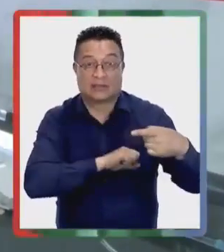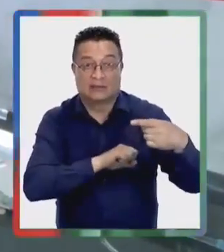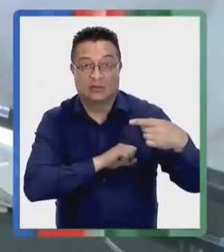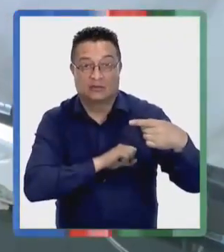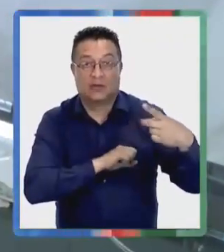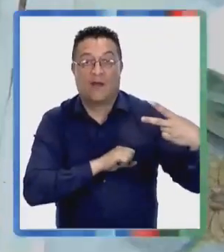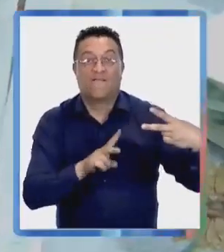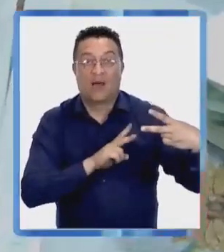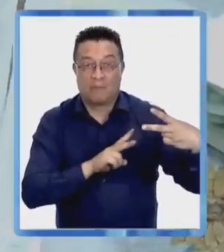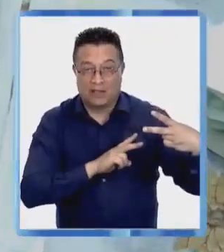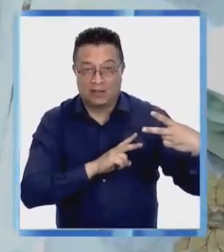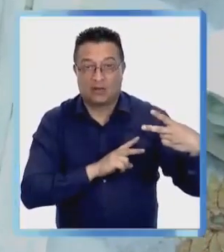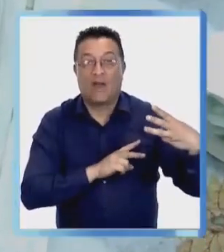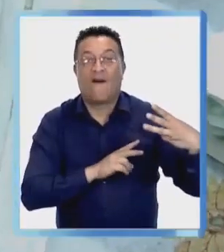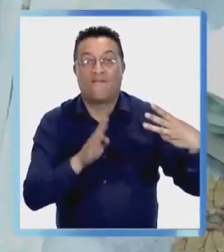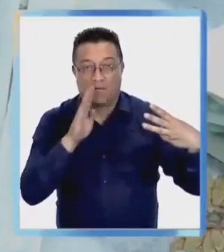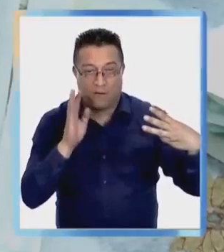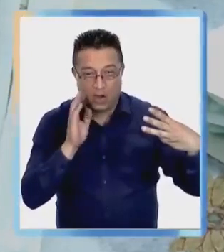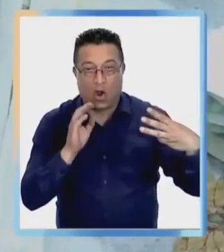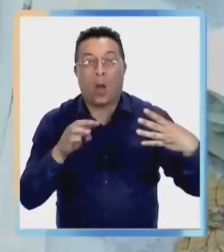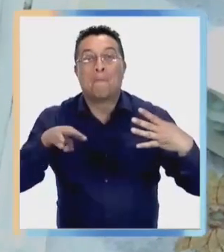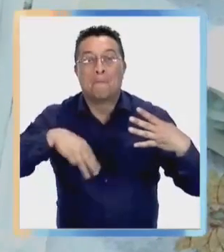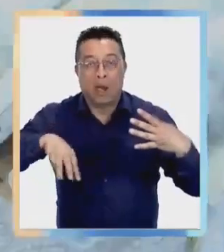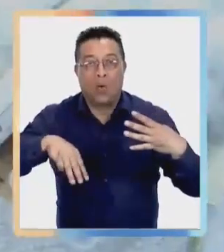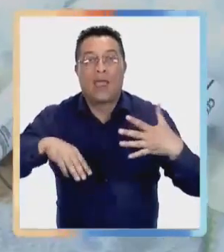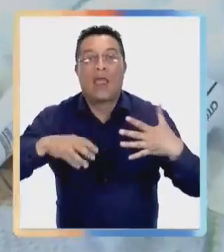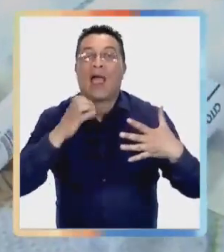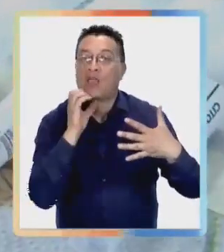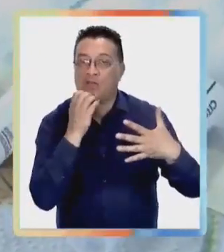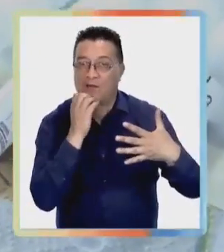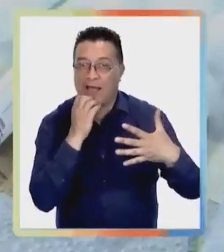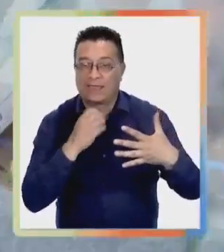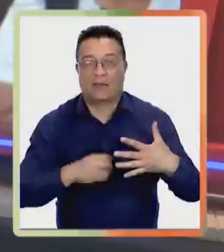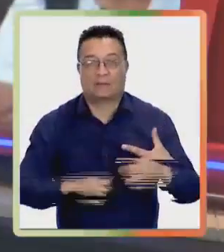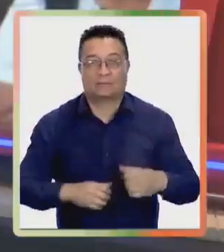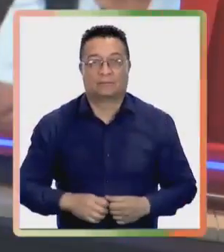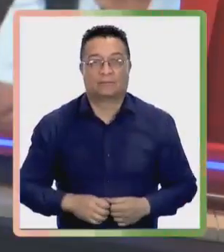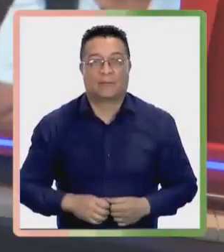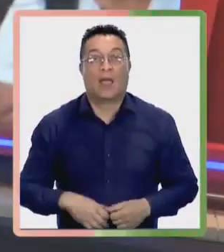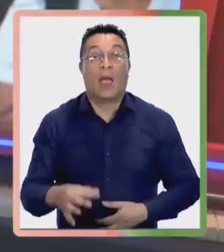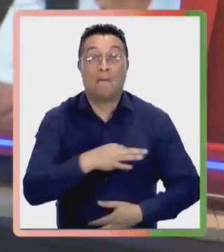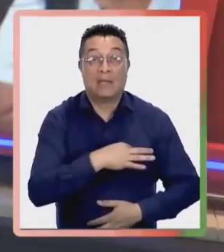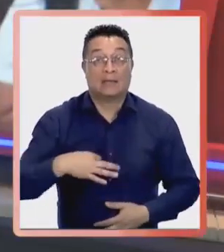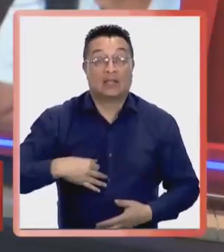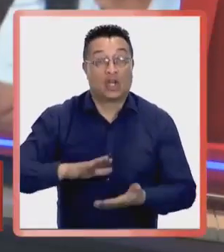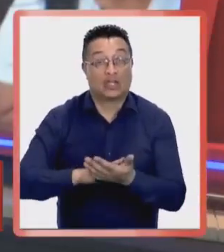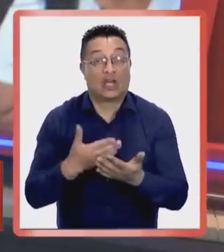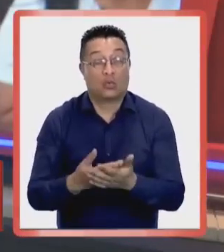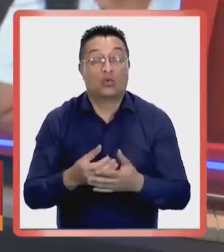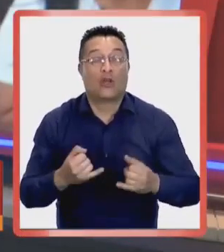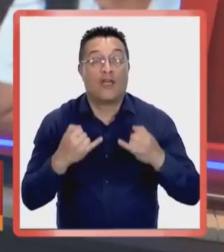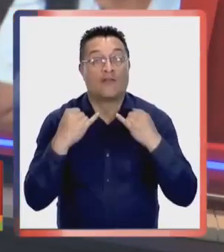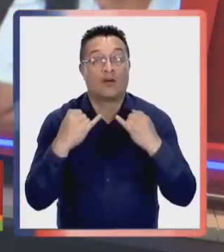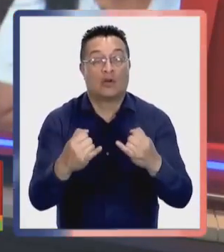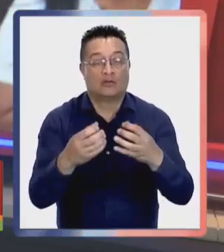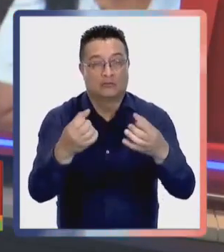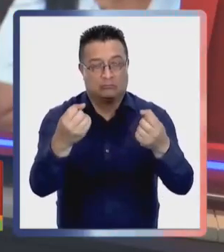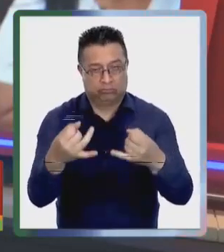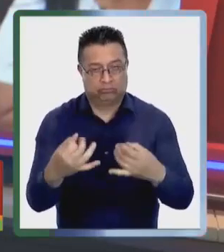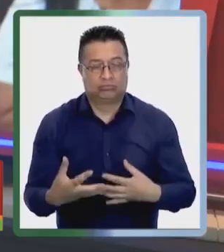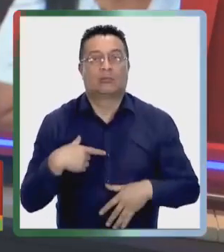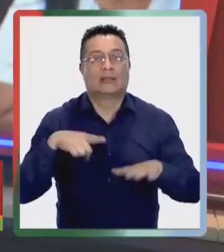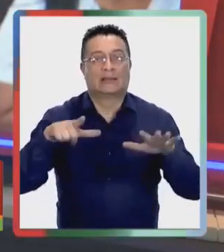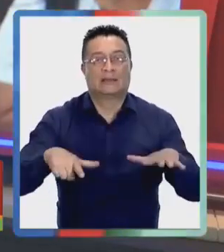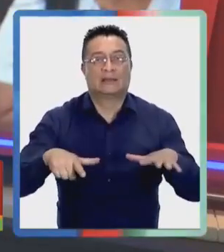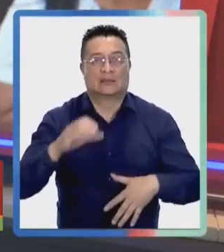la capital, Valparaíso, Pío Pío, Maule y Antofagasta. El Ministerio de Salud informó que los casos han disminuido